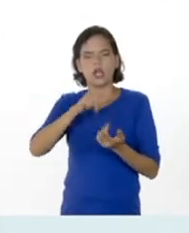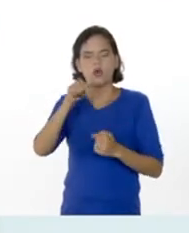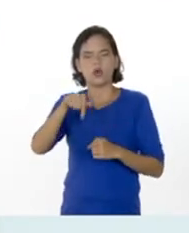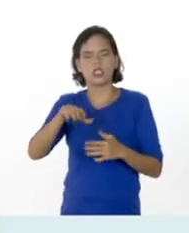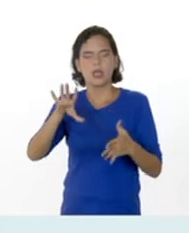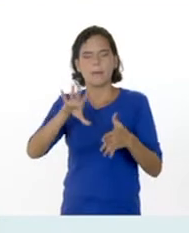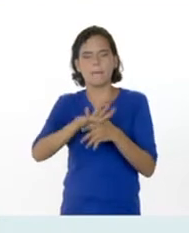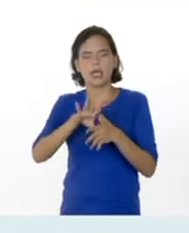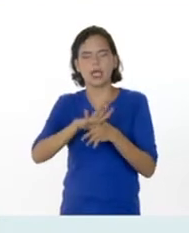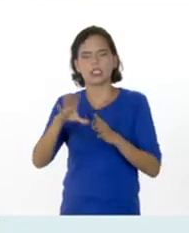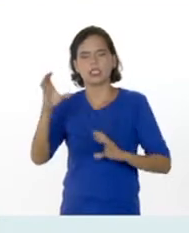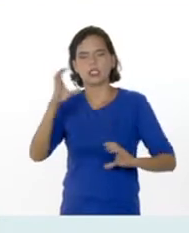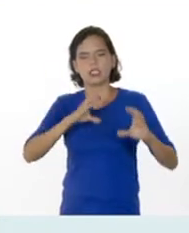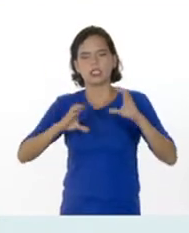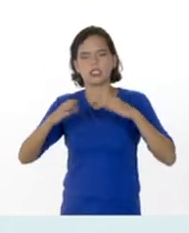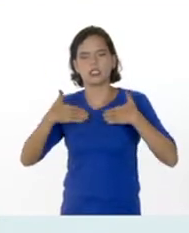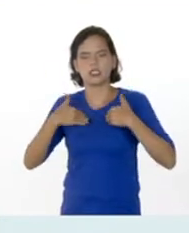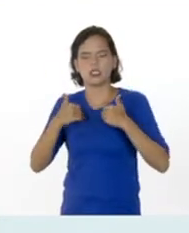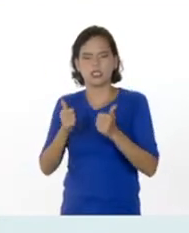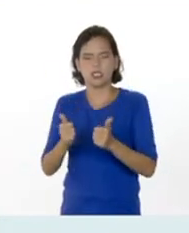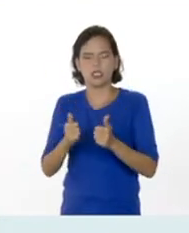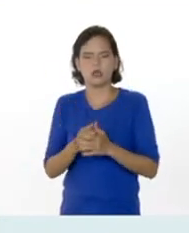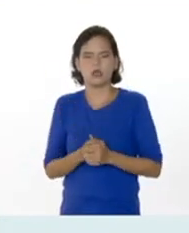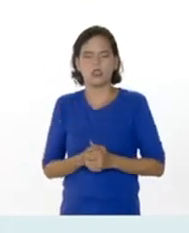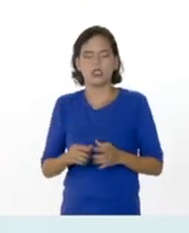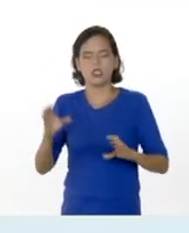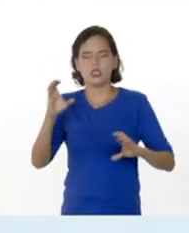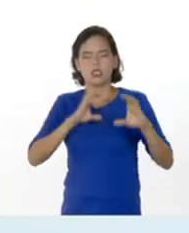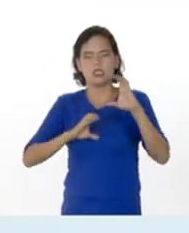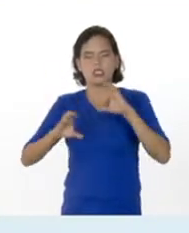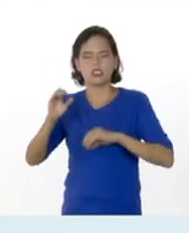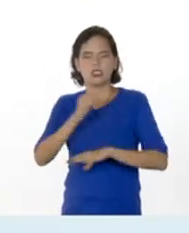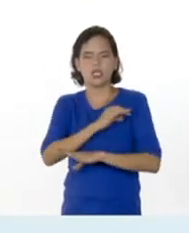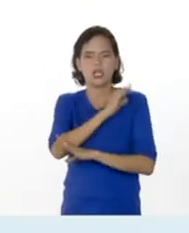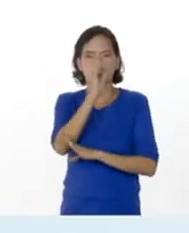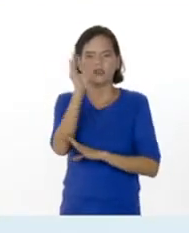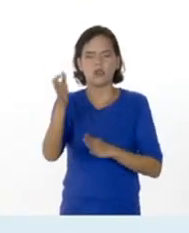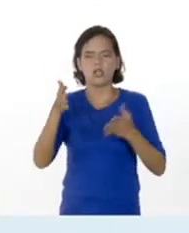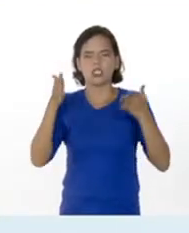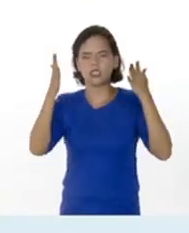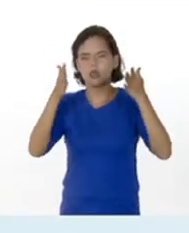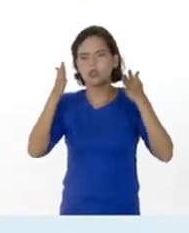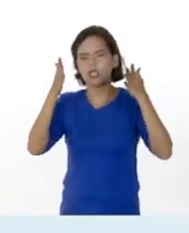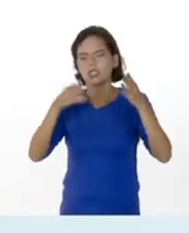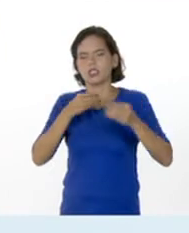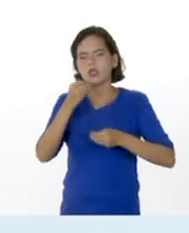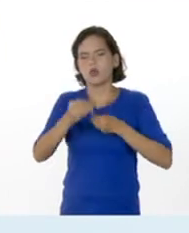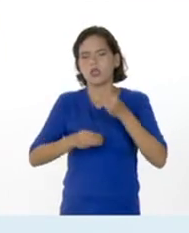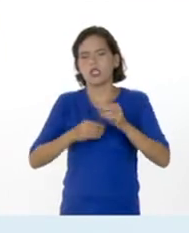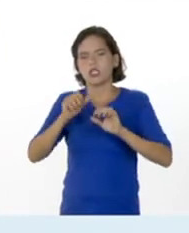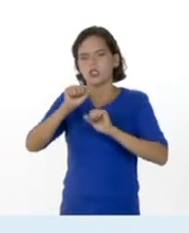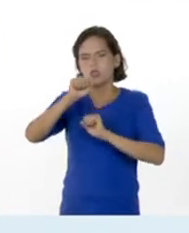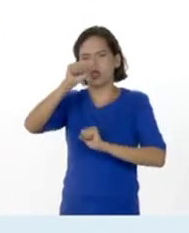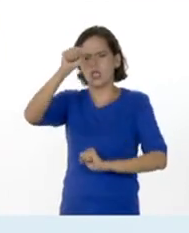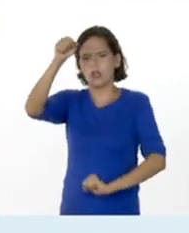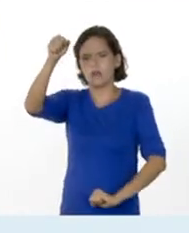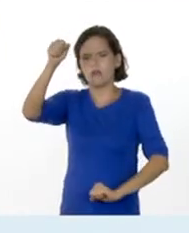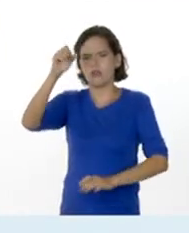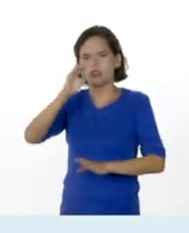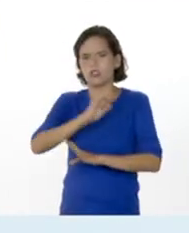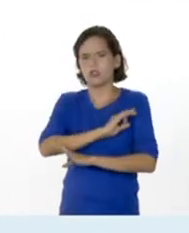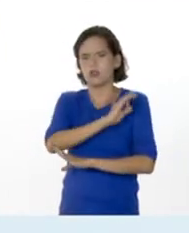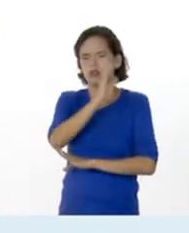Ciencia y Salud, y desde el área de formación de Ciencias Naturales, se ha orientado la elaboración de un afiche sobre los ecosistemas.